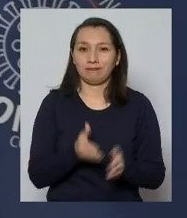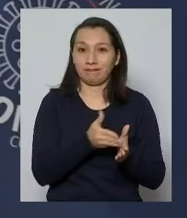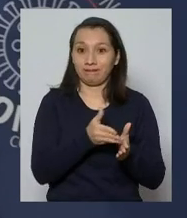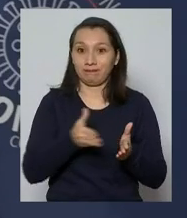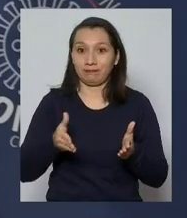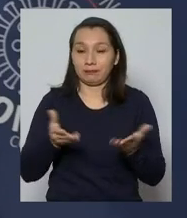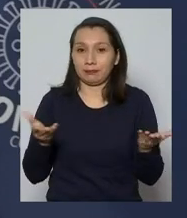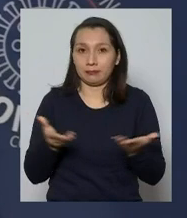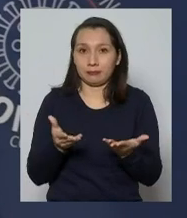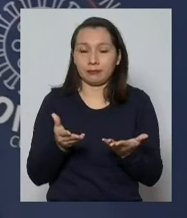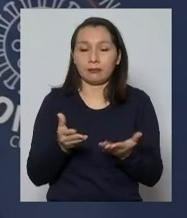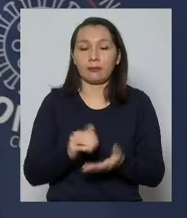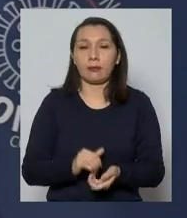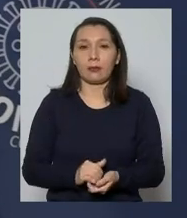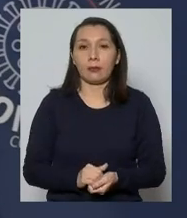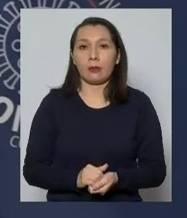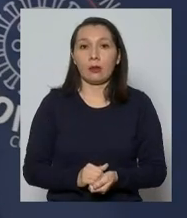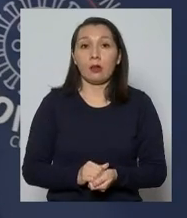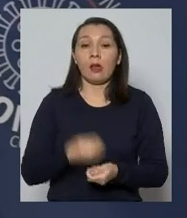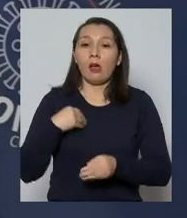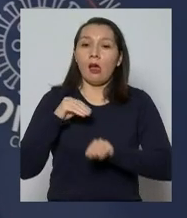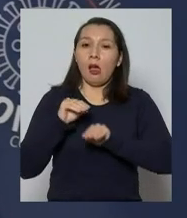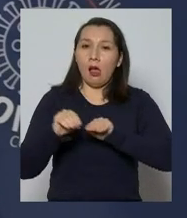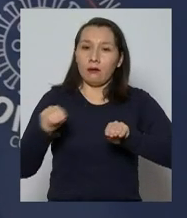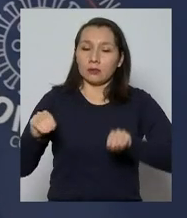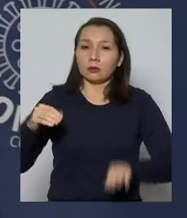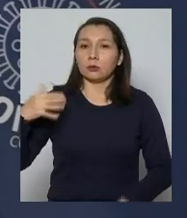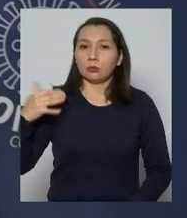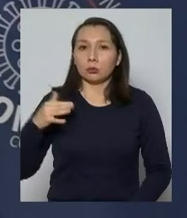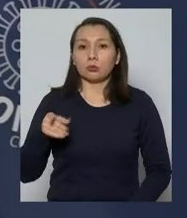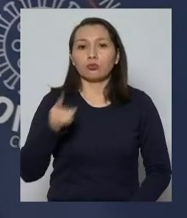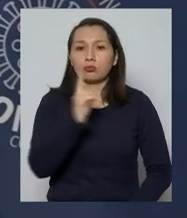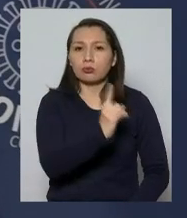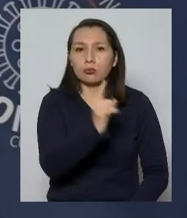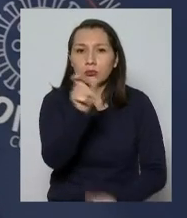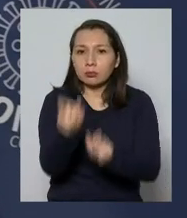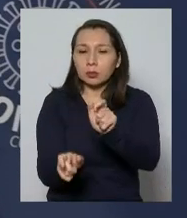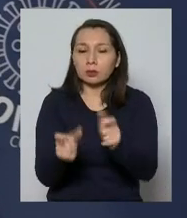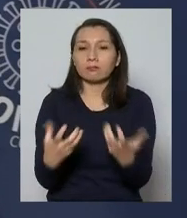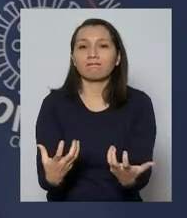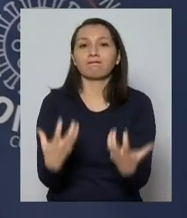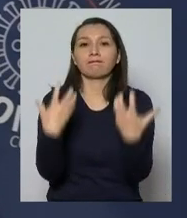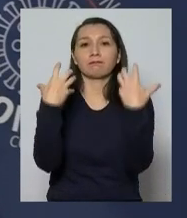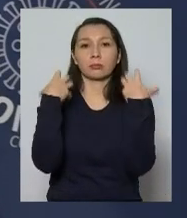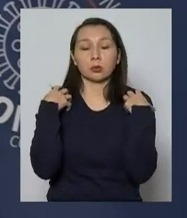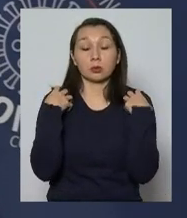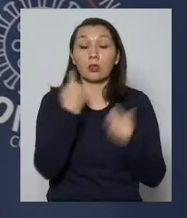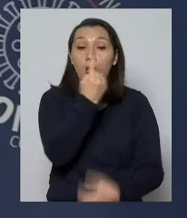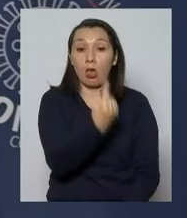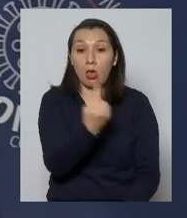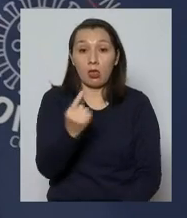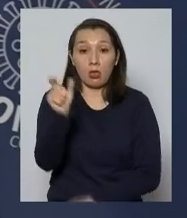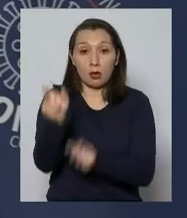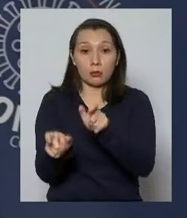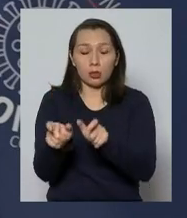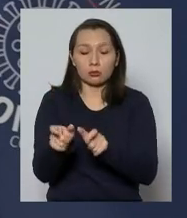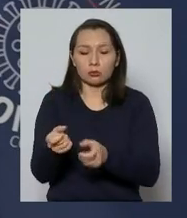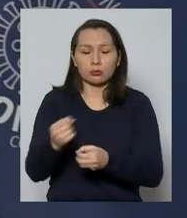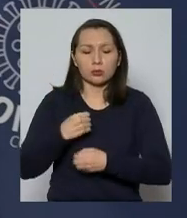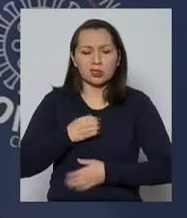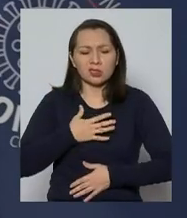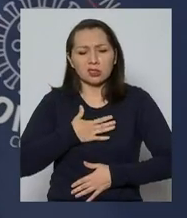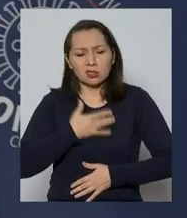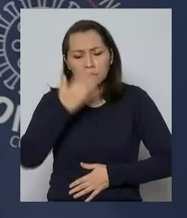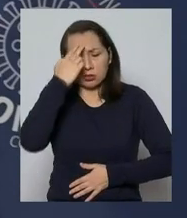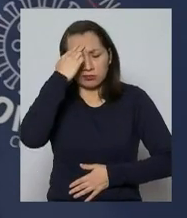sentido, el llamado fundamental es a la responsabilidad. Cada persona que tenga